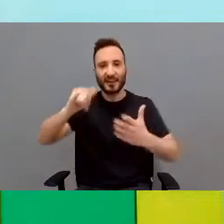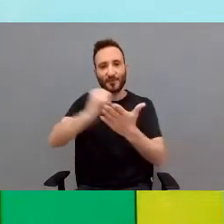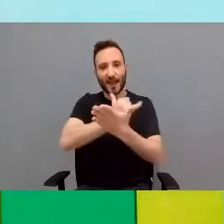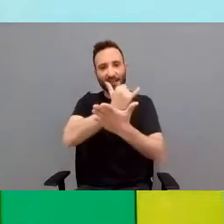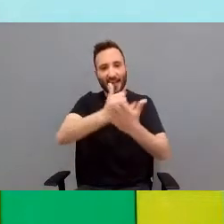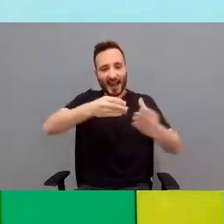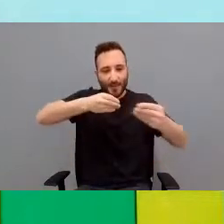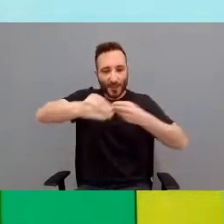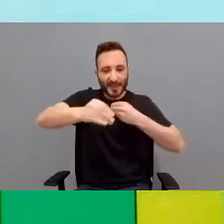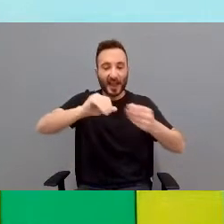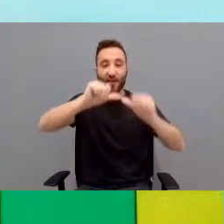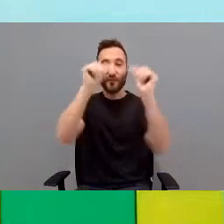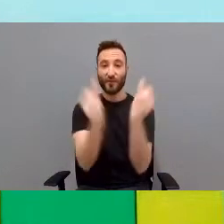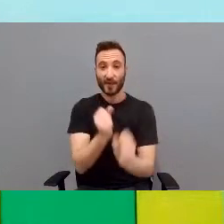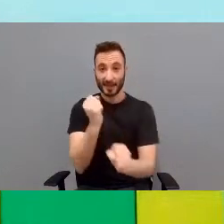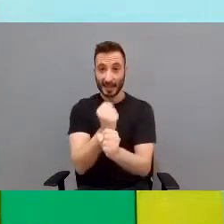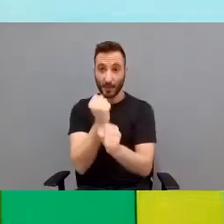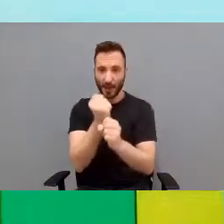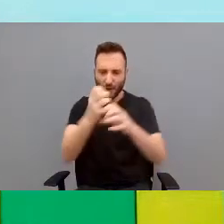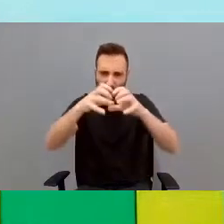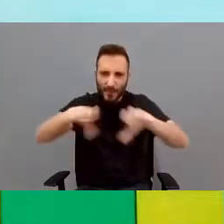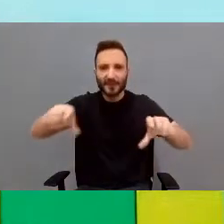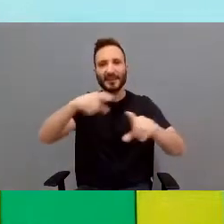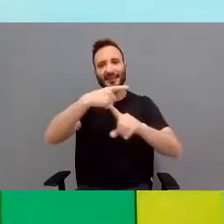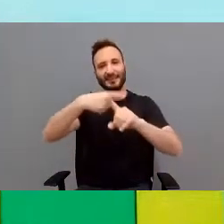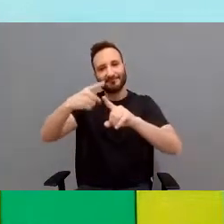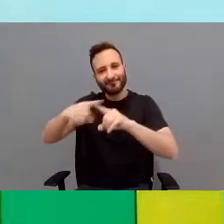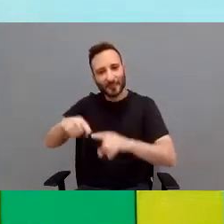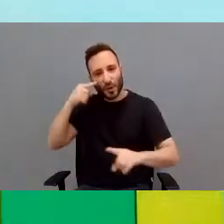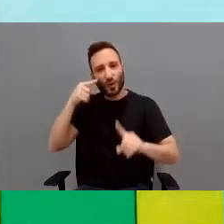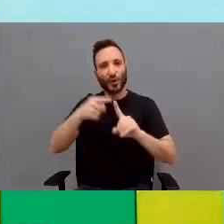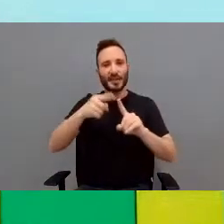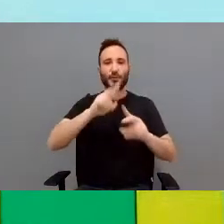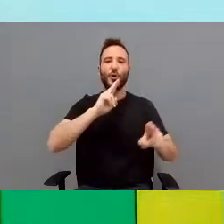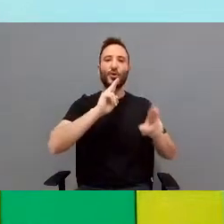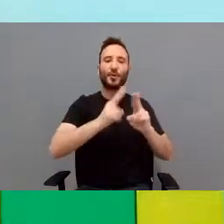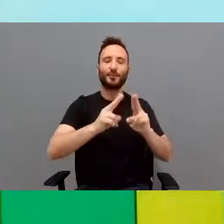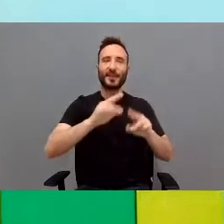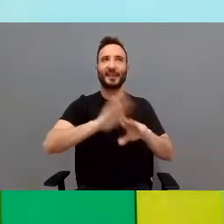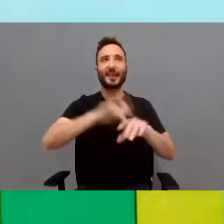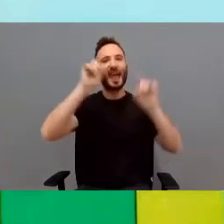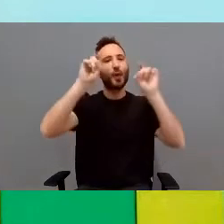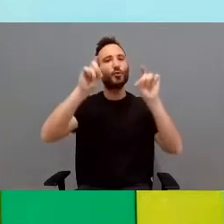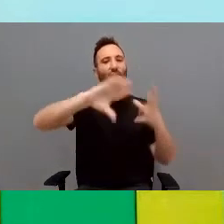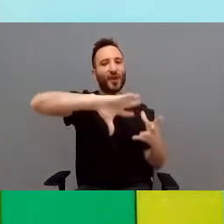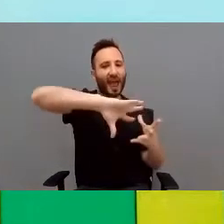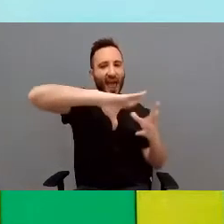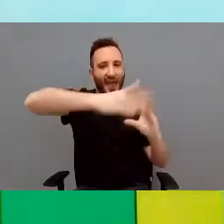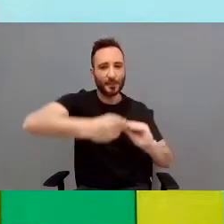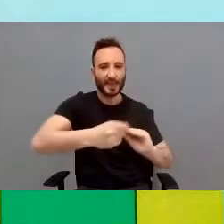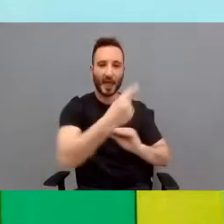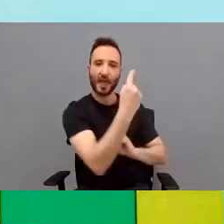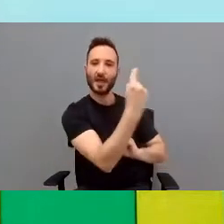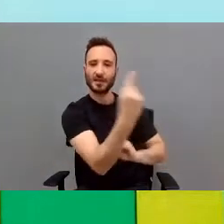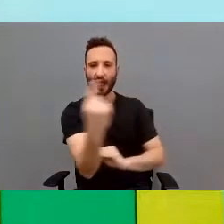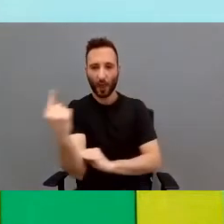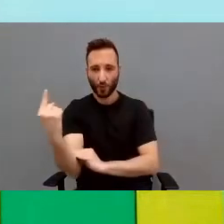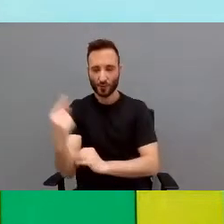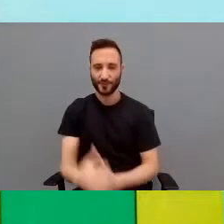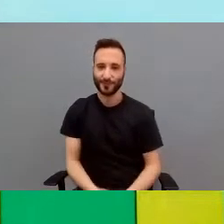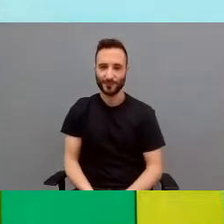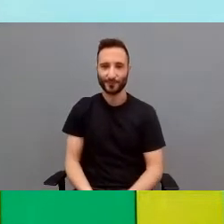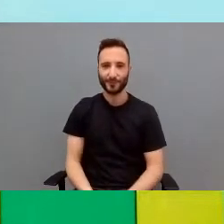material y la metodología de trabajo para así poder ofrecer una respuesta educativa lo más ajustada posible a las necesidades de cada uno.